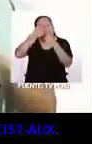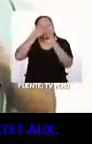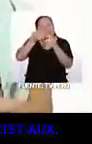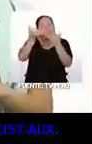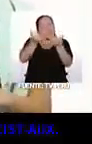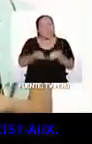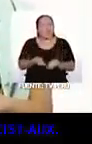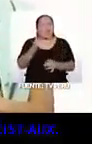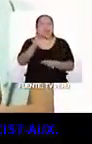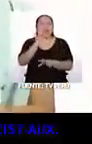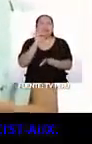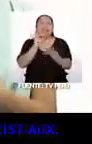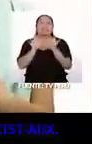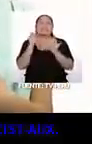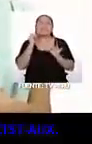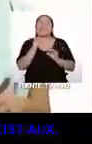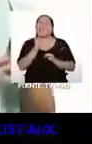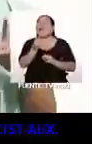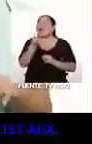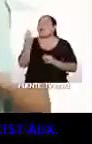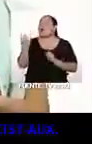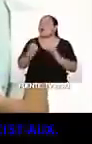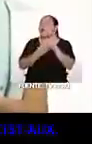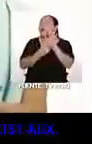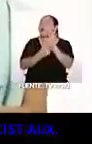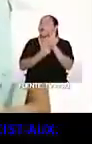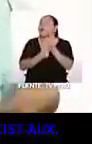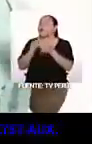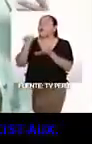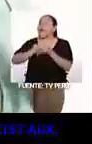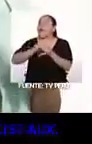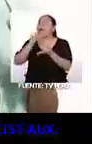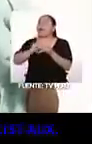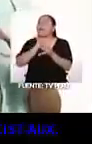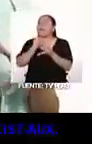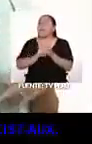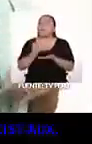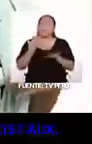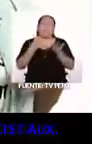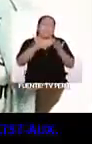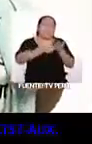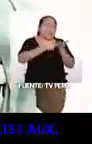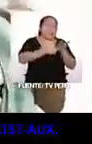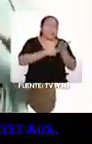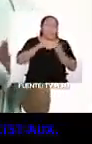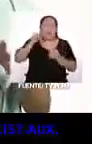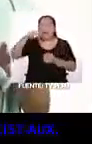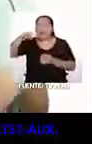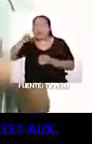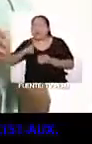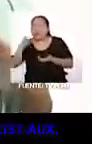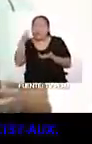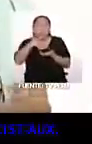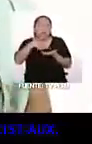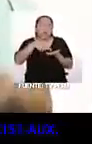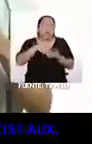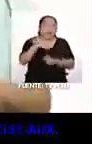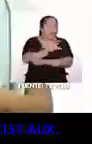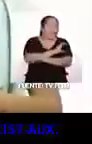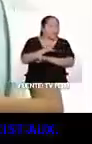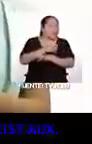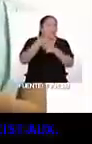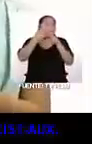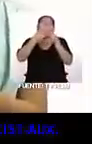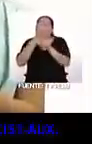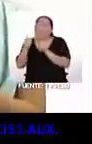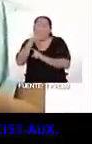consiste en elegir una manifestación artística de la cultura asiática. Puede ser un manga, un anime, un baile, una canción